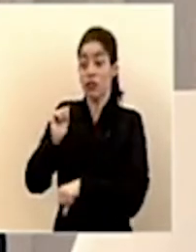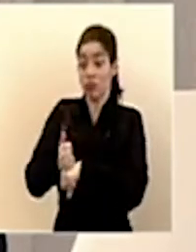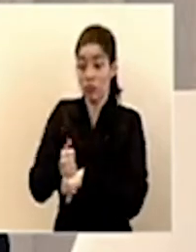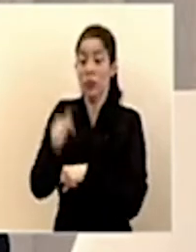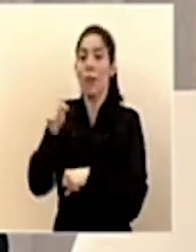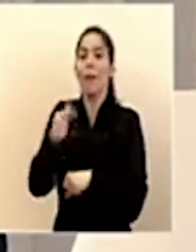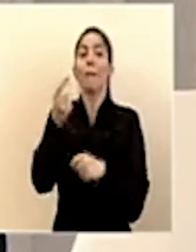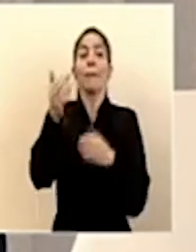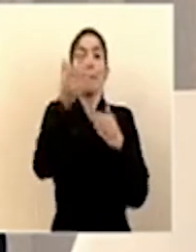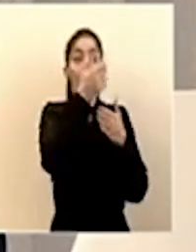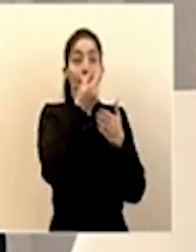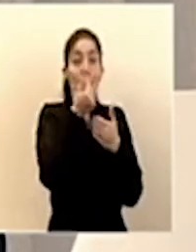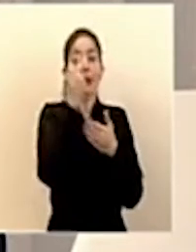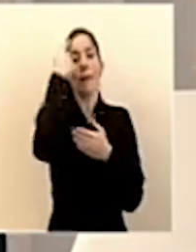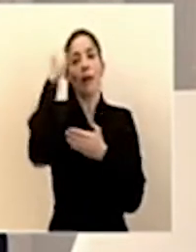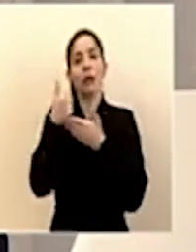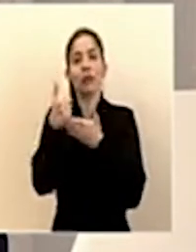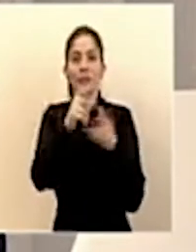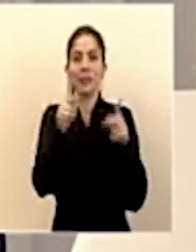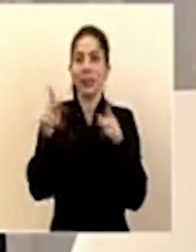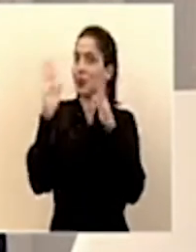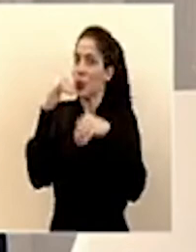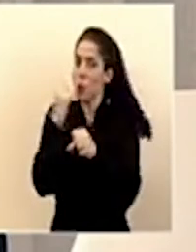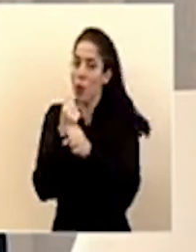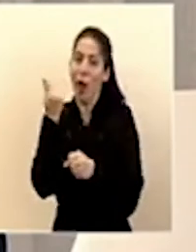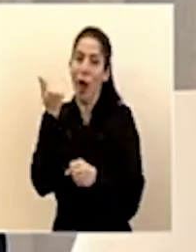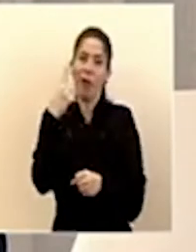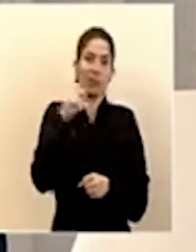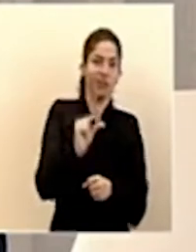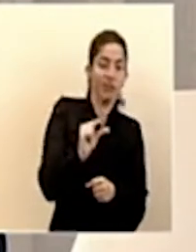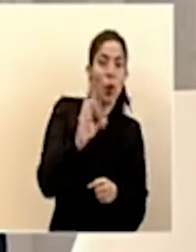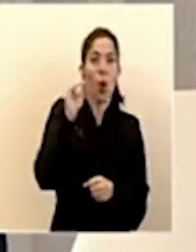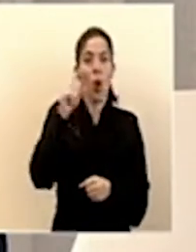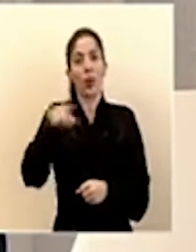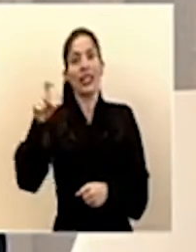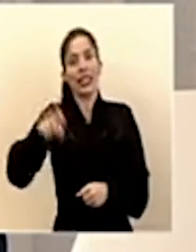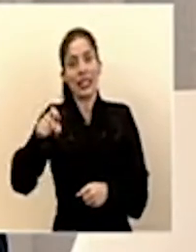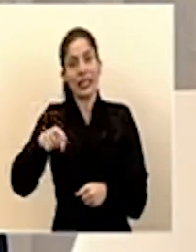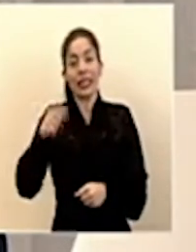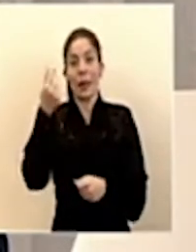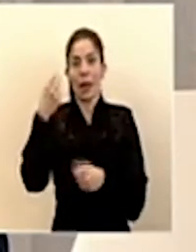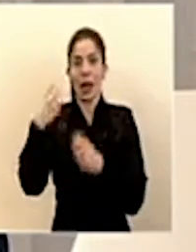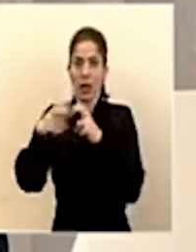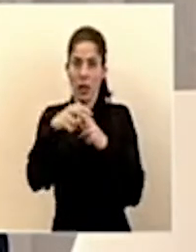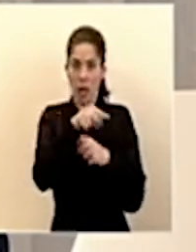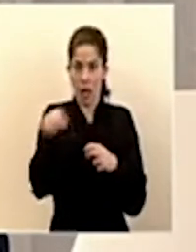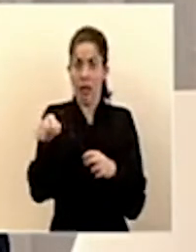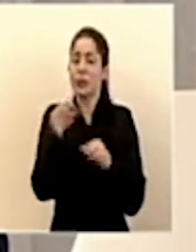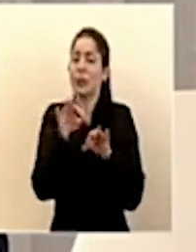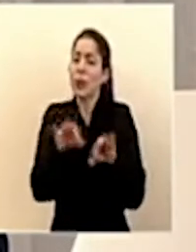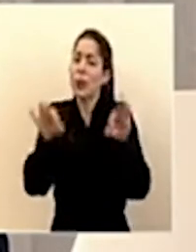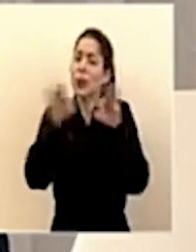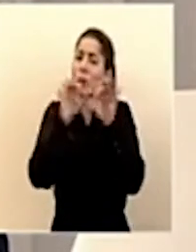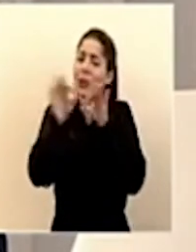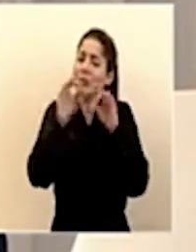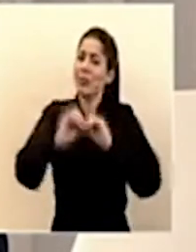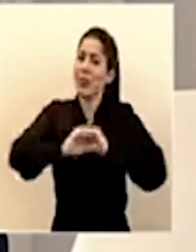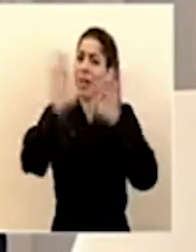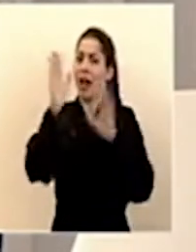que perdieron su trabajo o que la están pasando mal o que tienen necesidad. Eso es muy importante subrayarlo.